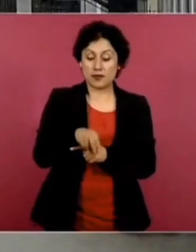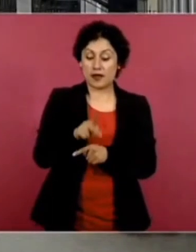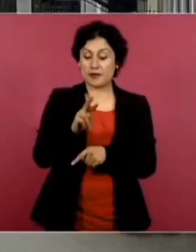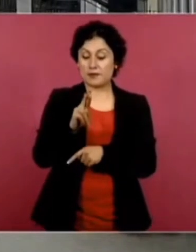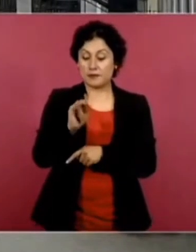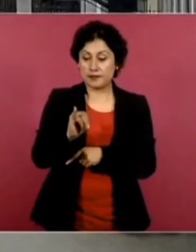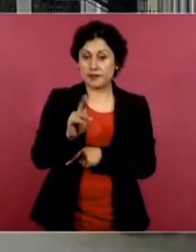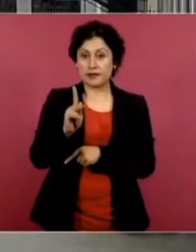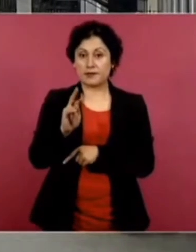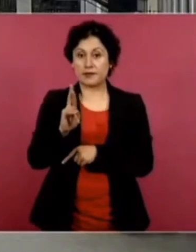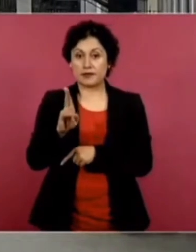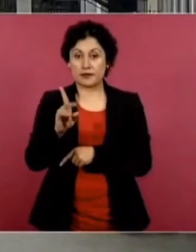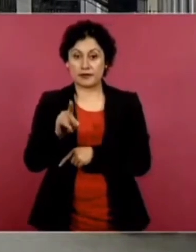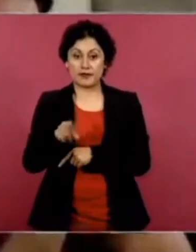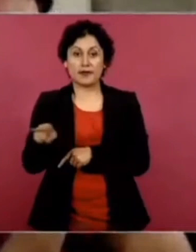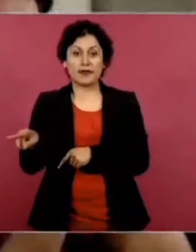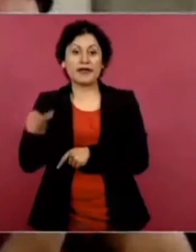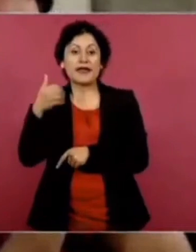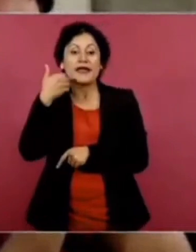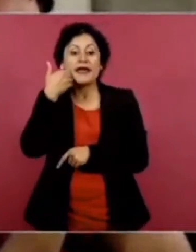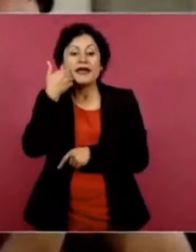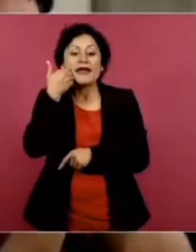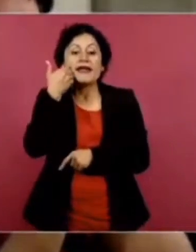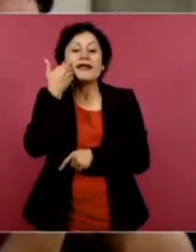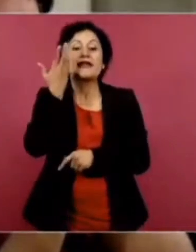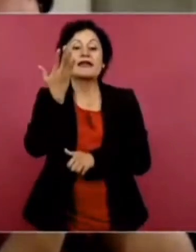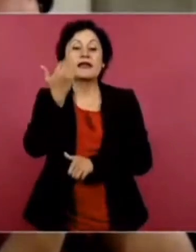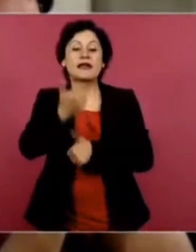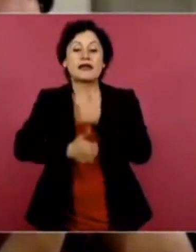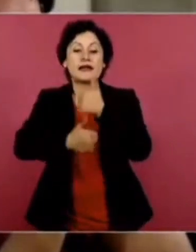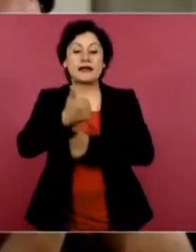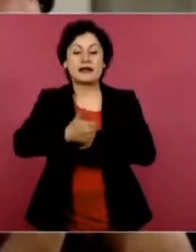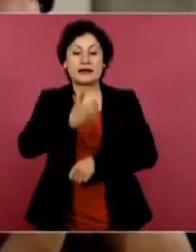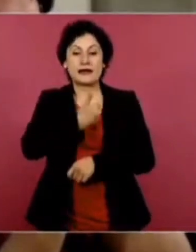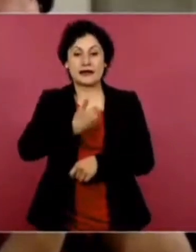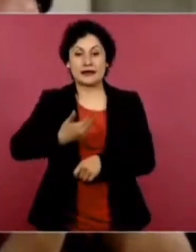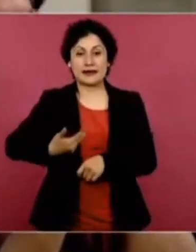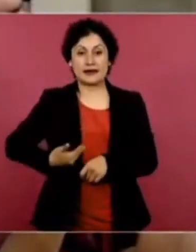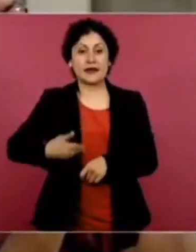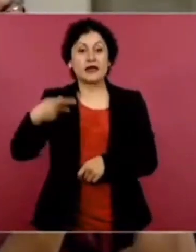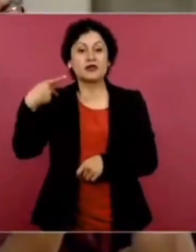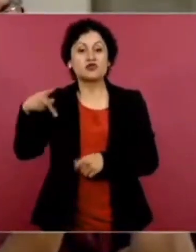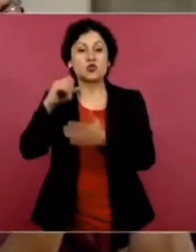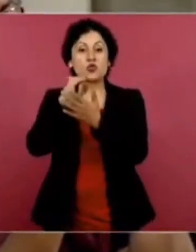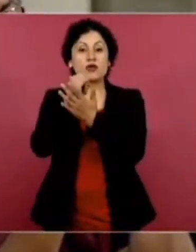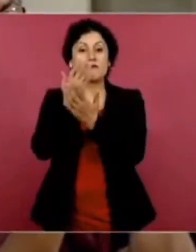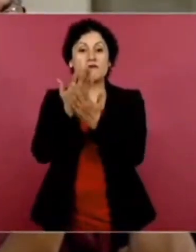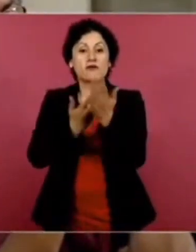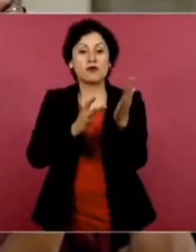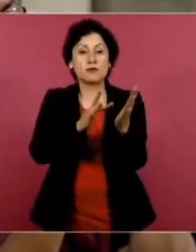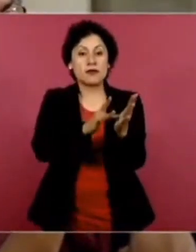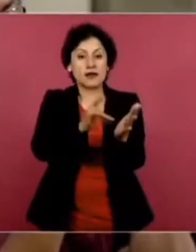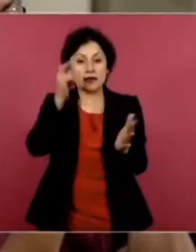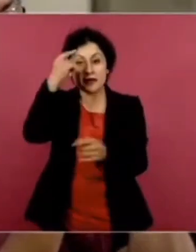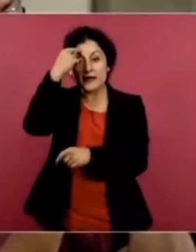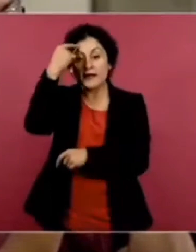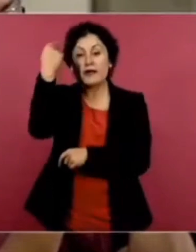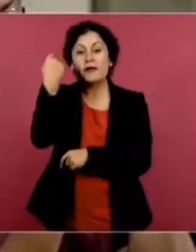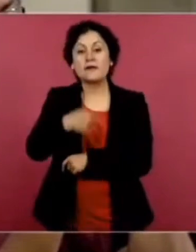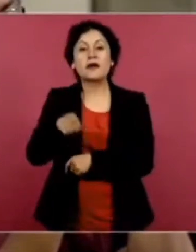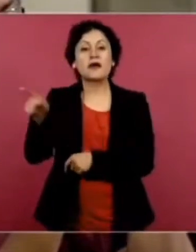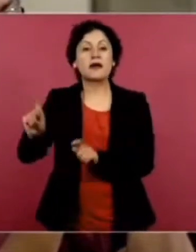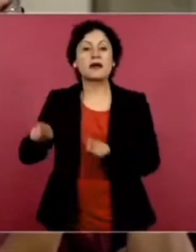que es aspirante a la presidencia de la República, plagió su informe para obtener el título de ingeniería en